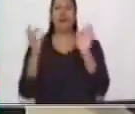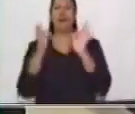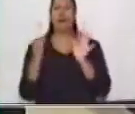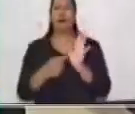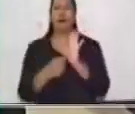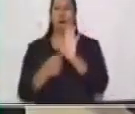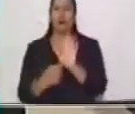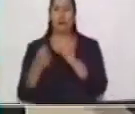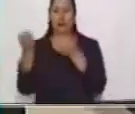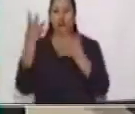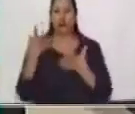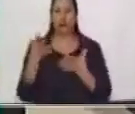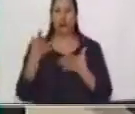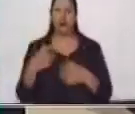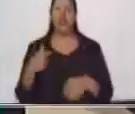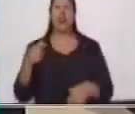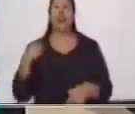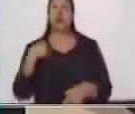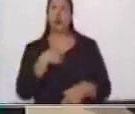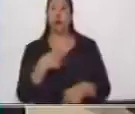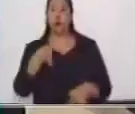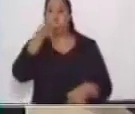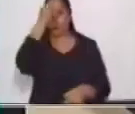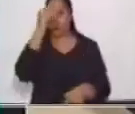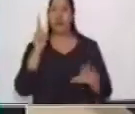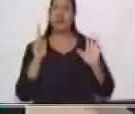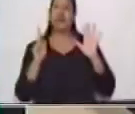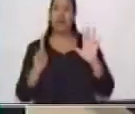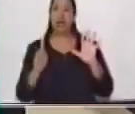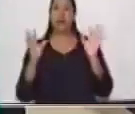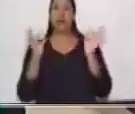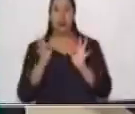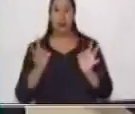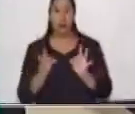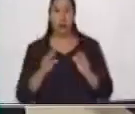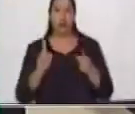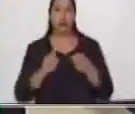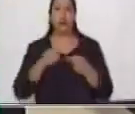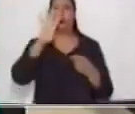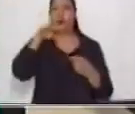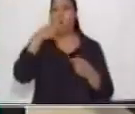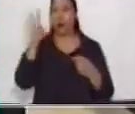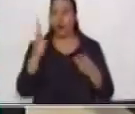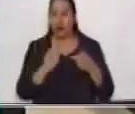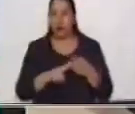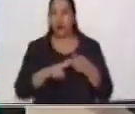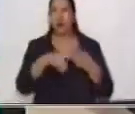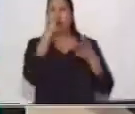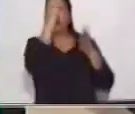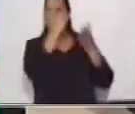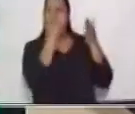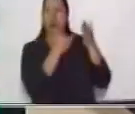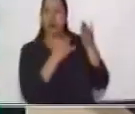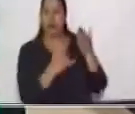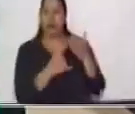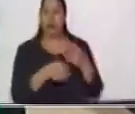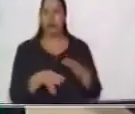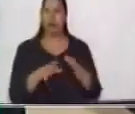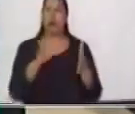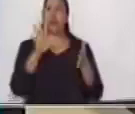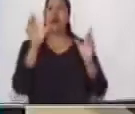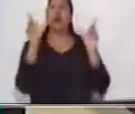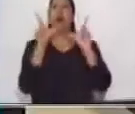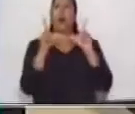exactamente seis tipos de recursos. Recuerda, las tablas, las gráficas, el cuadro sinóptico, el